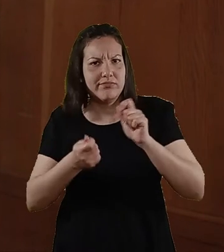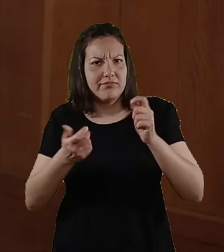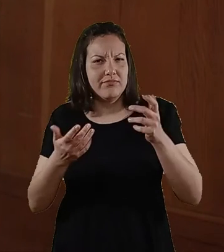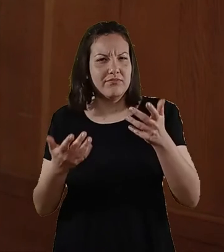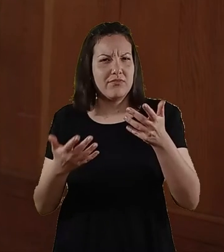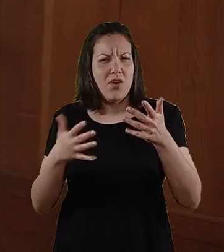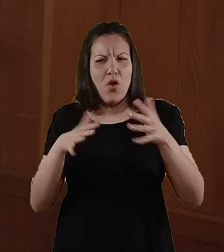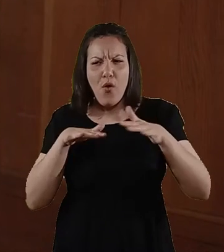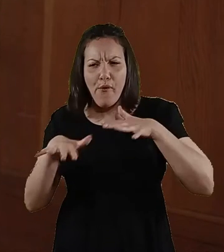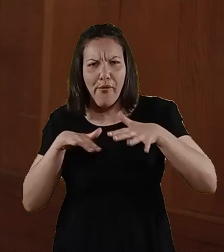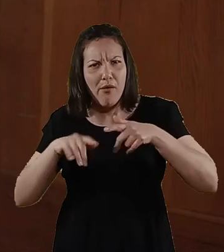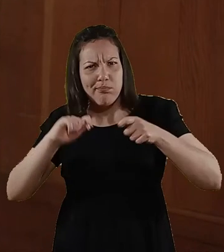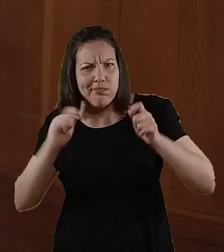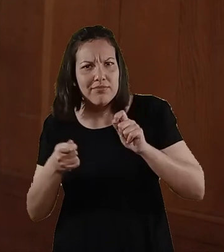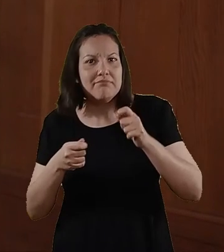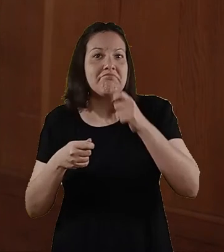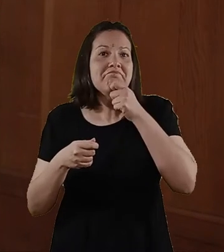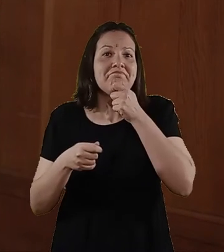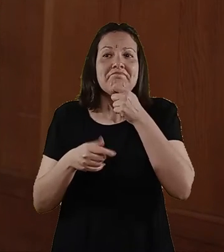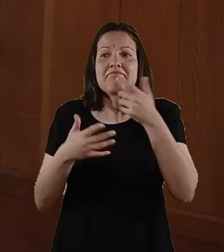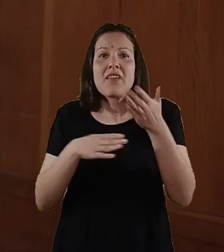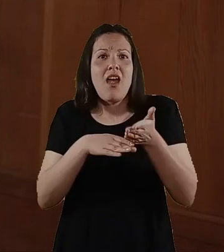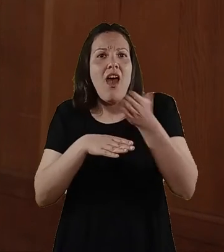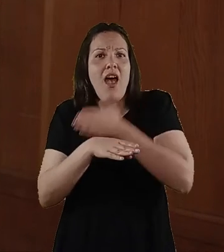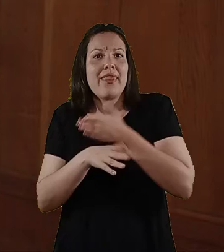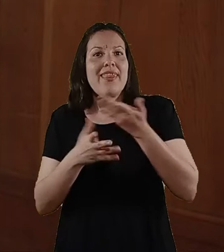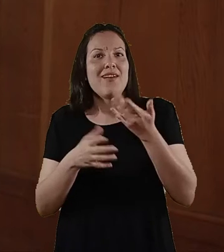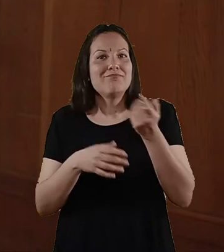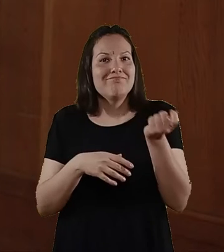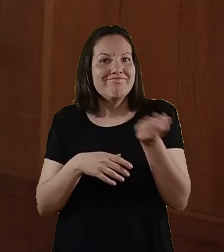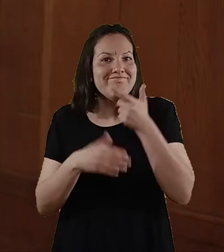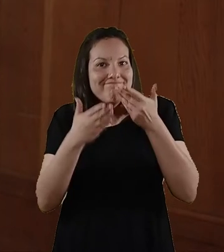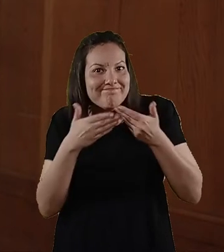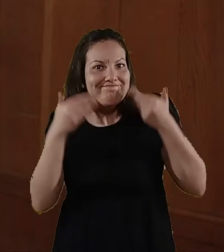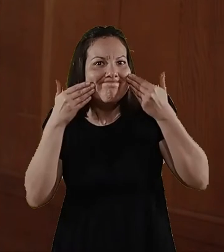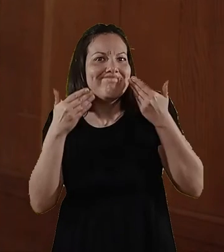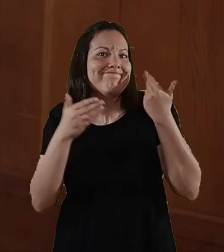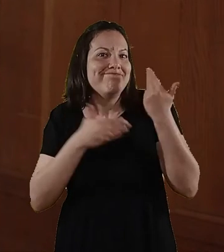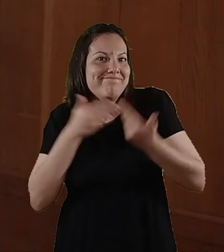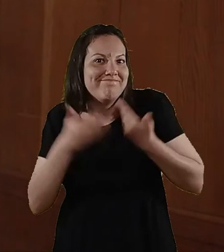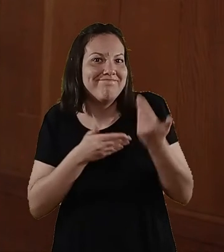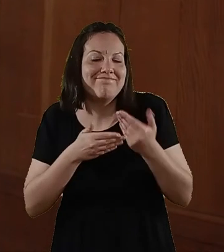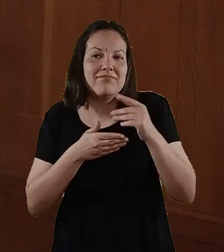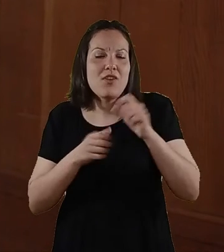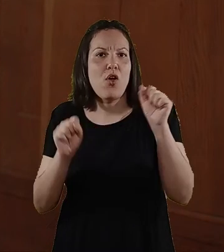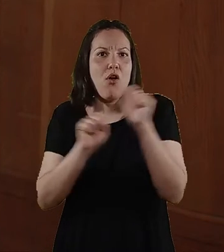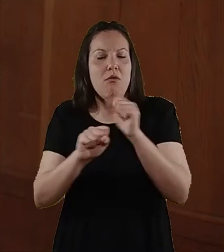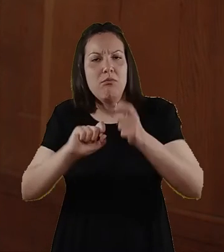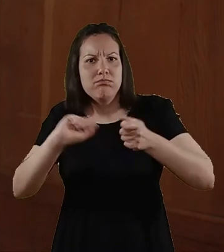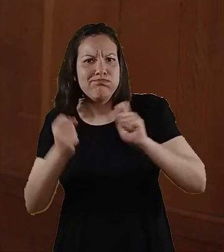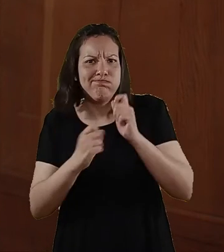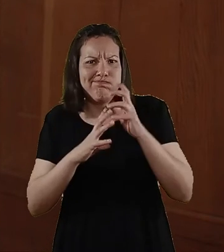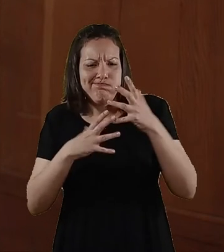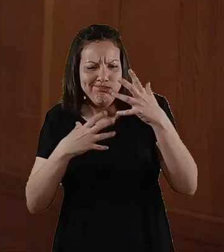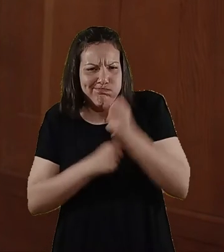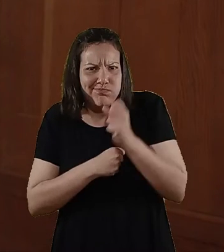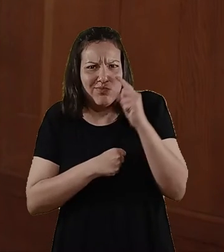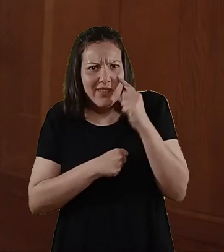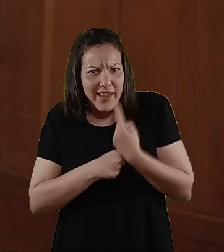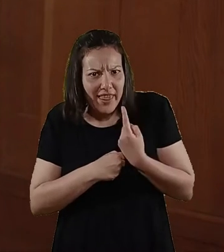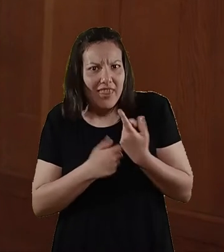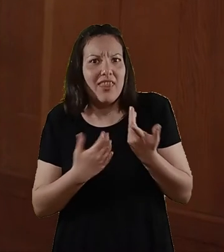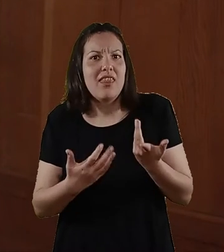de conductas de estar de estados, de ser personas totalmente alegres a pasar a ser personas